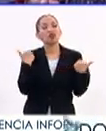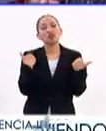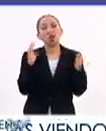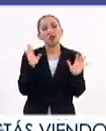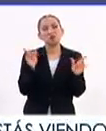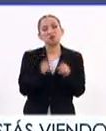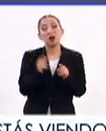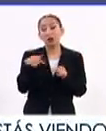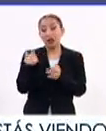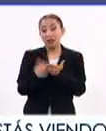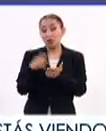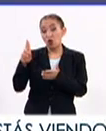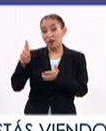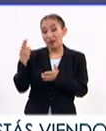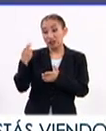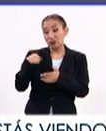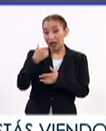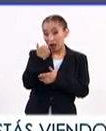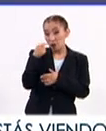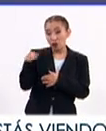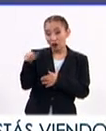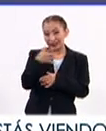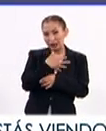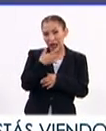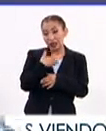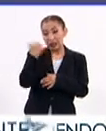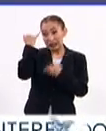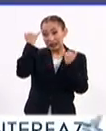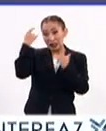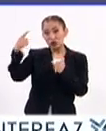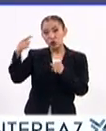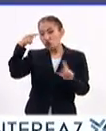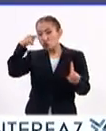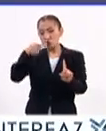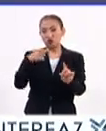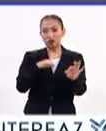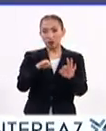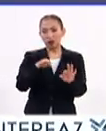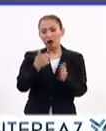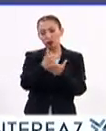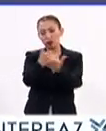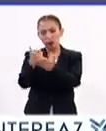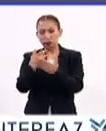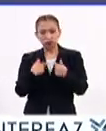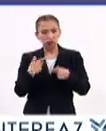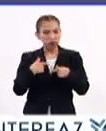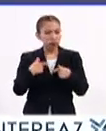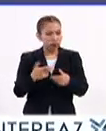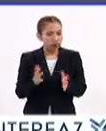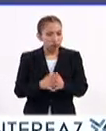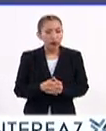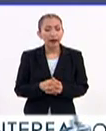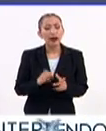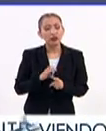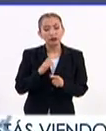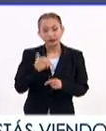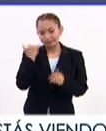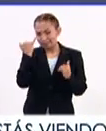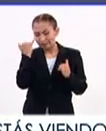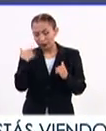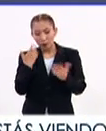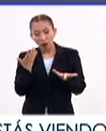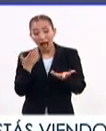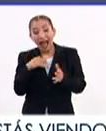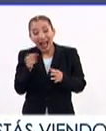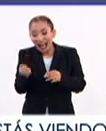porque dentro de la universidad nuestros alumnos tienen la filosofía y la misión, pues, de ayudar a la sociedad, ¿no? Entonces, qué mejor el